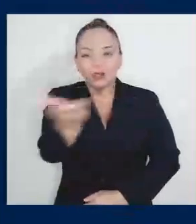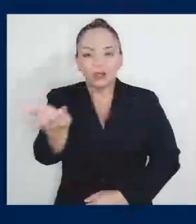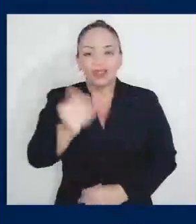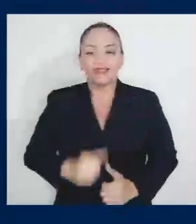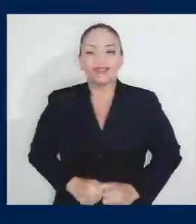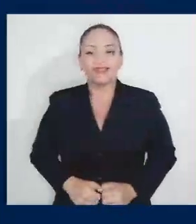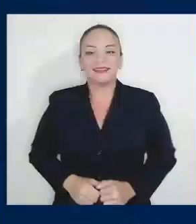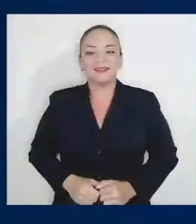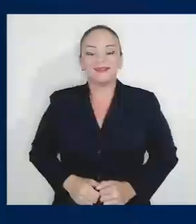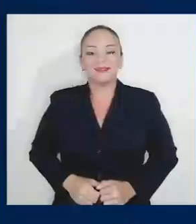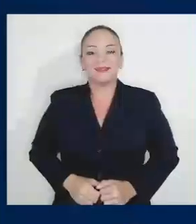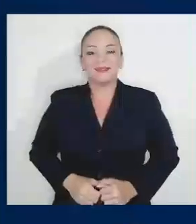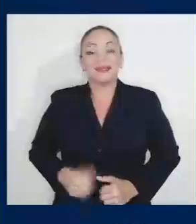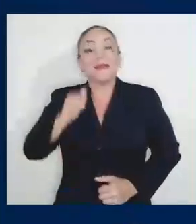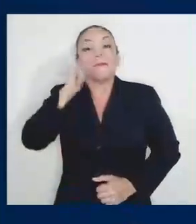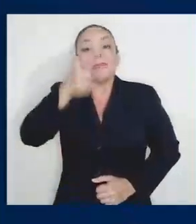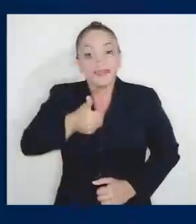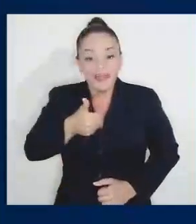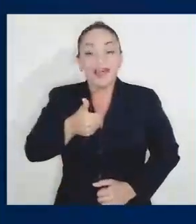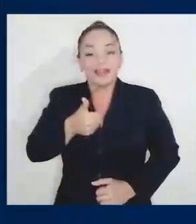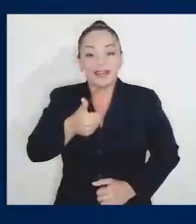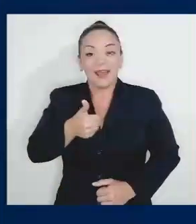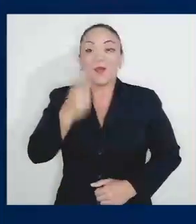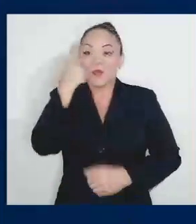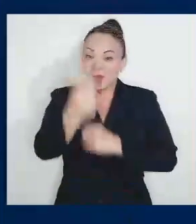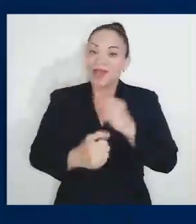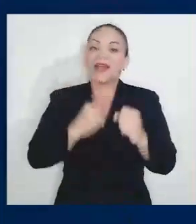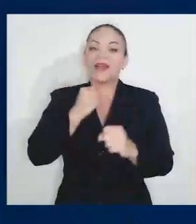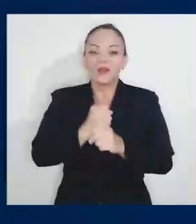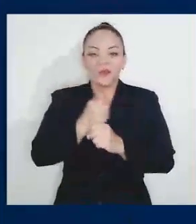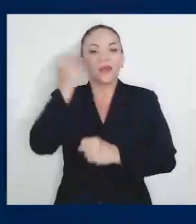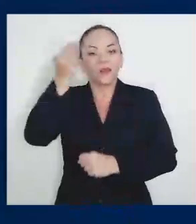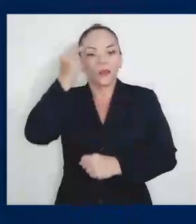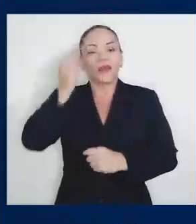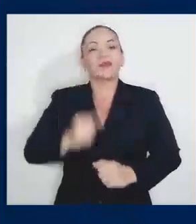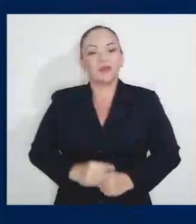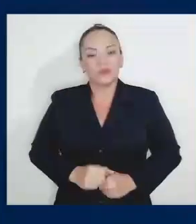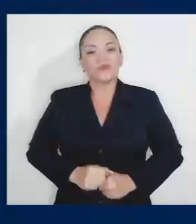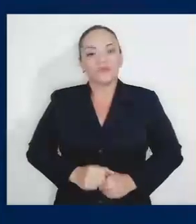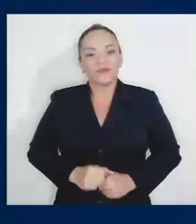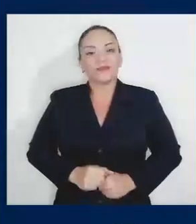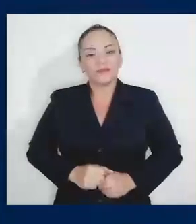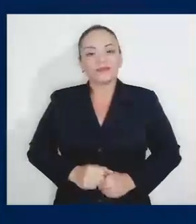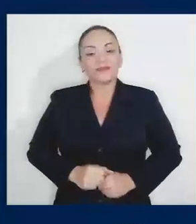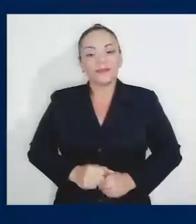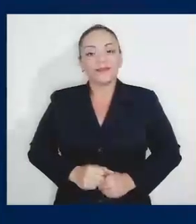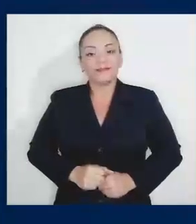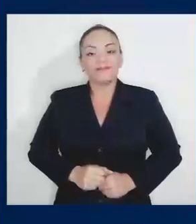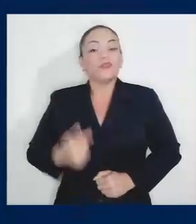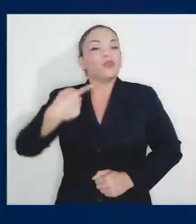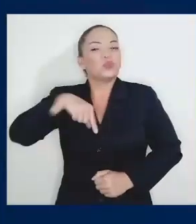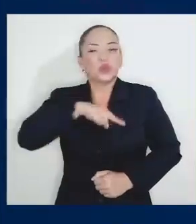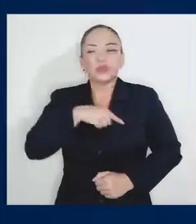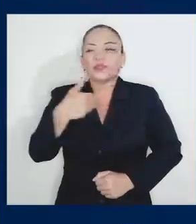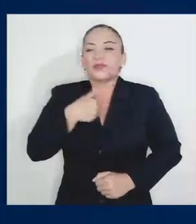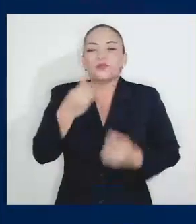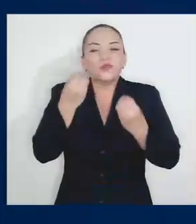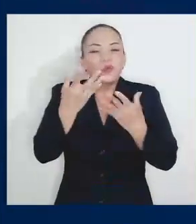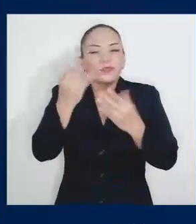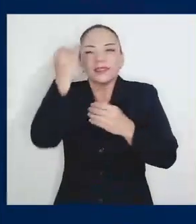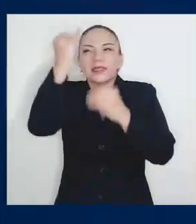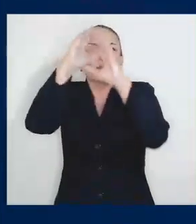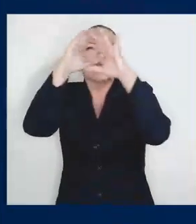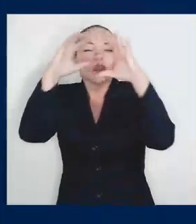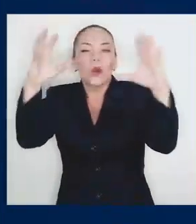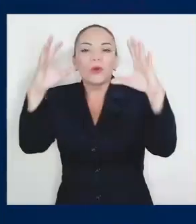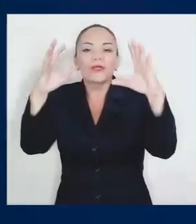dejamos otra vuelta al sol en este gobierno, otro año, estamos cargados de ilusión y optimismo